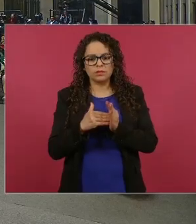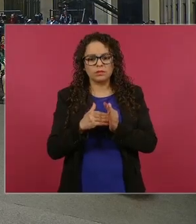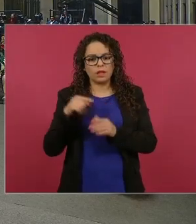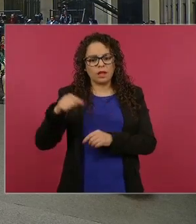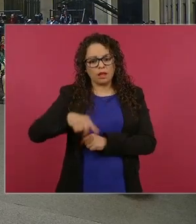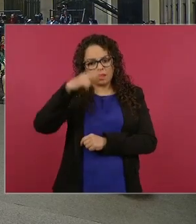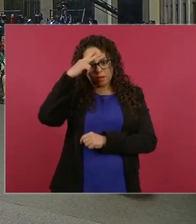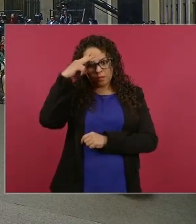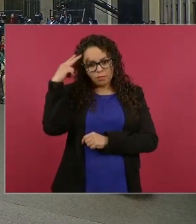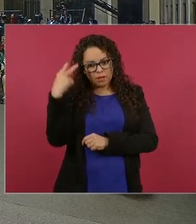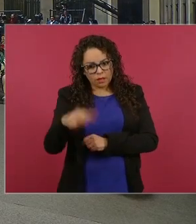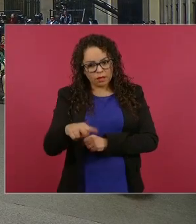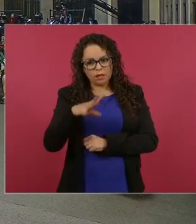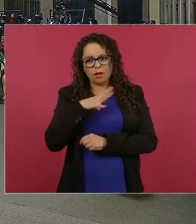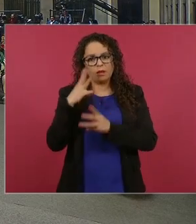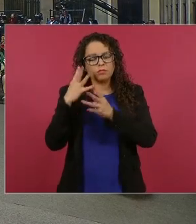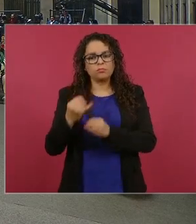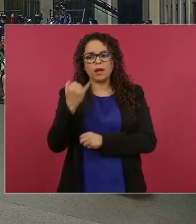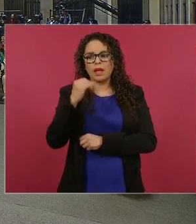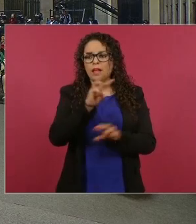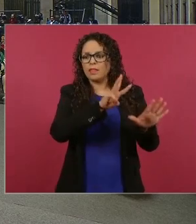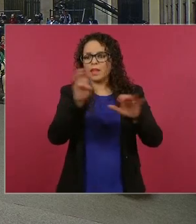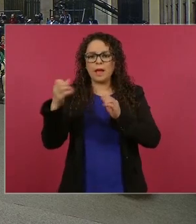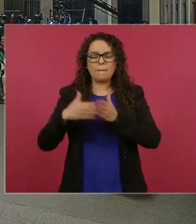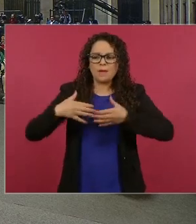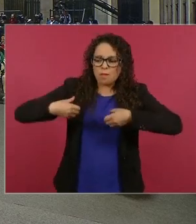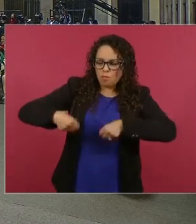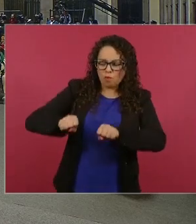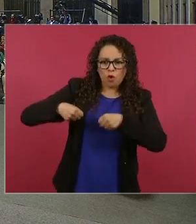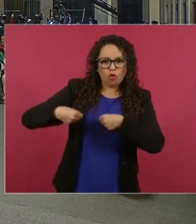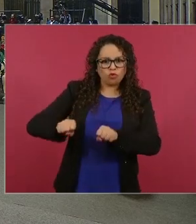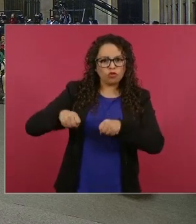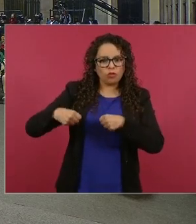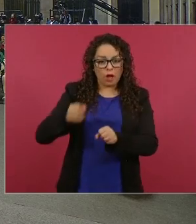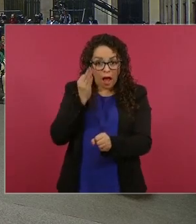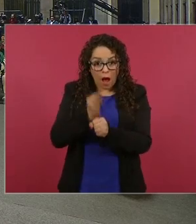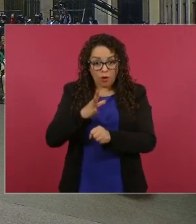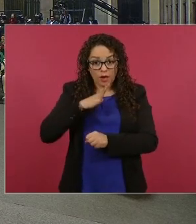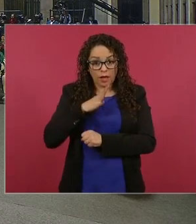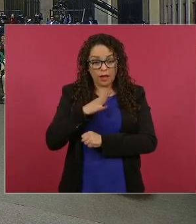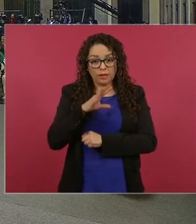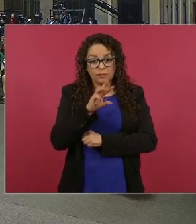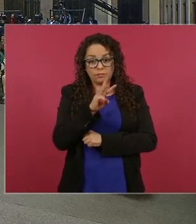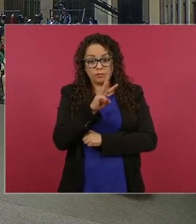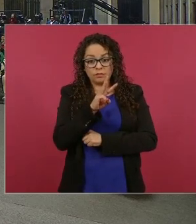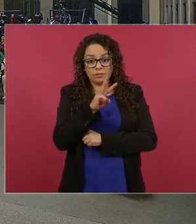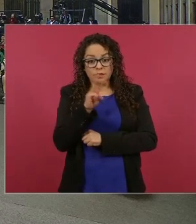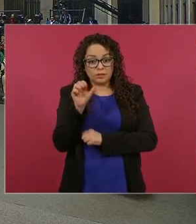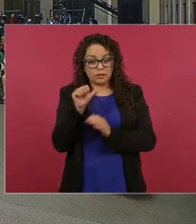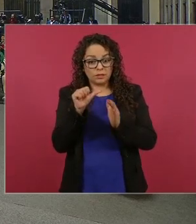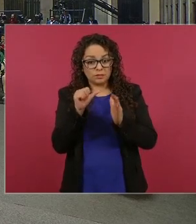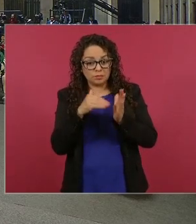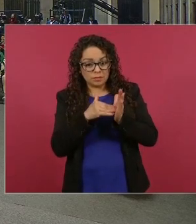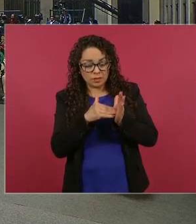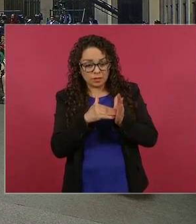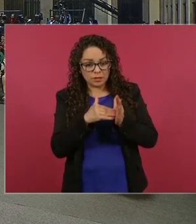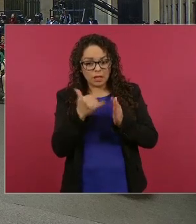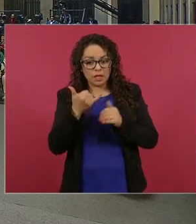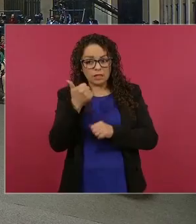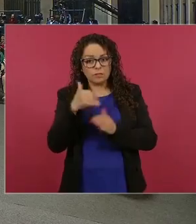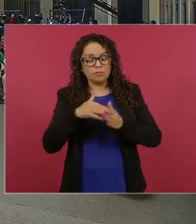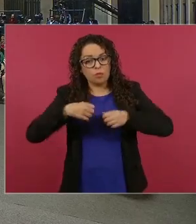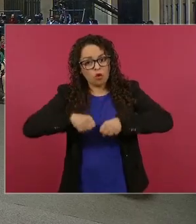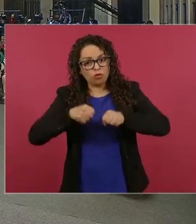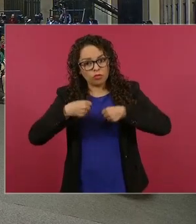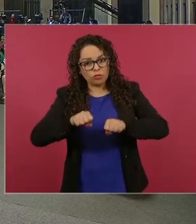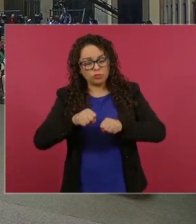país y unas 300 mil motos ahora tenemos 36 millones de autos y 6 millones de motos en las últimas